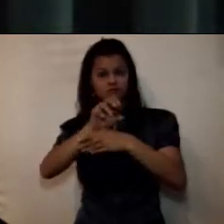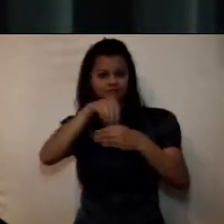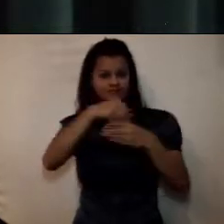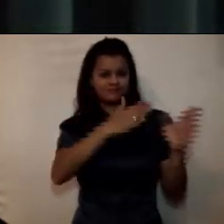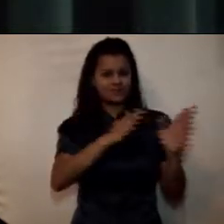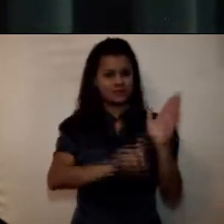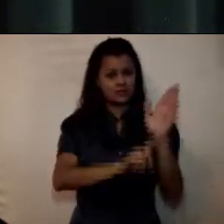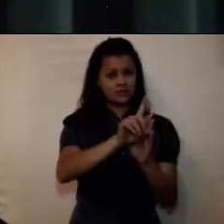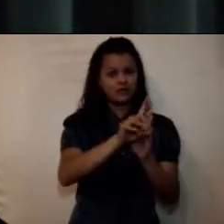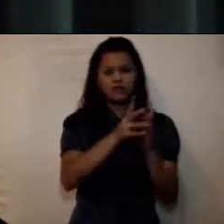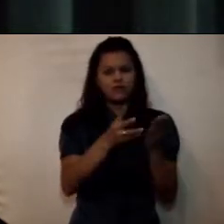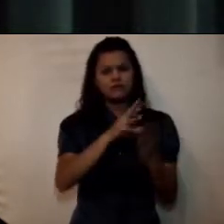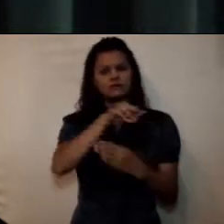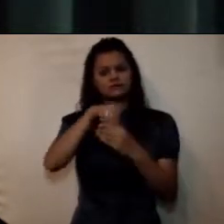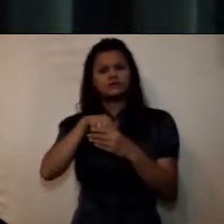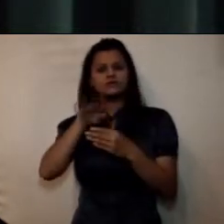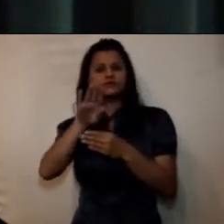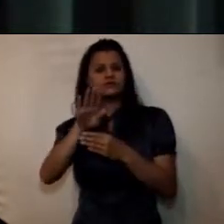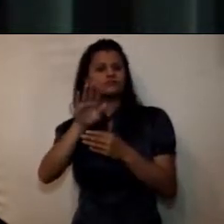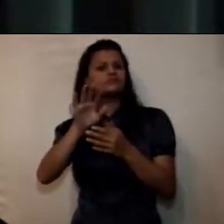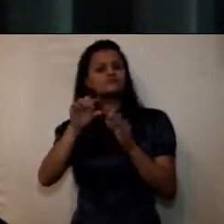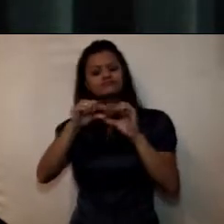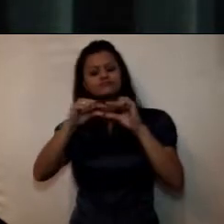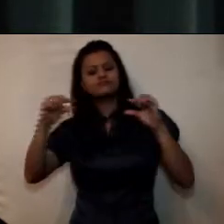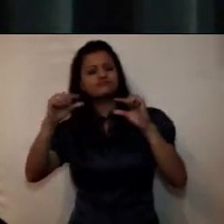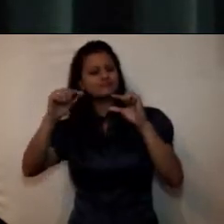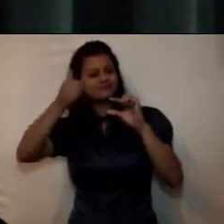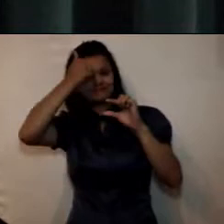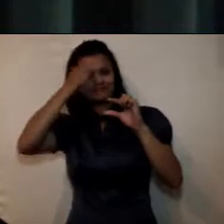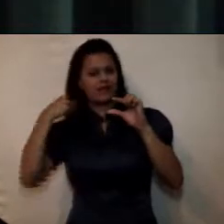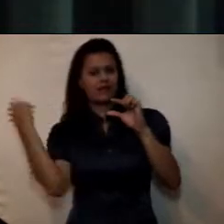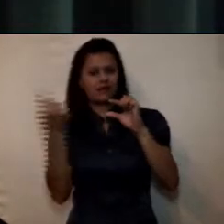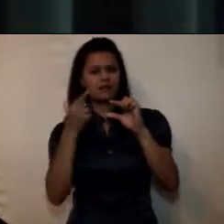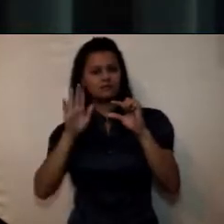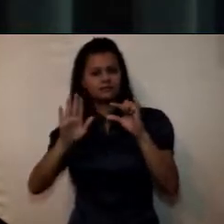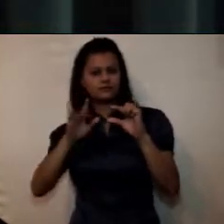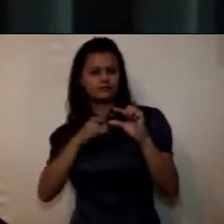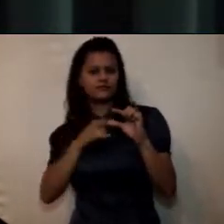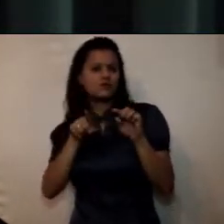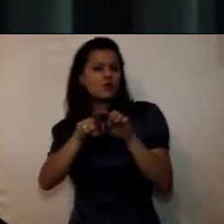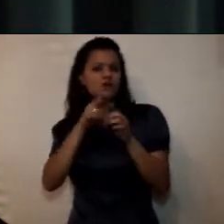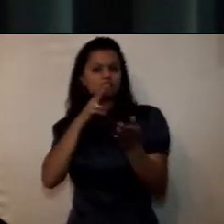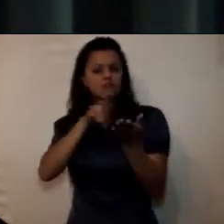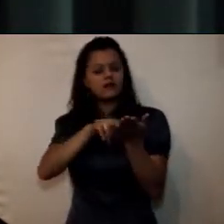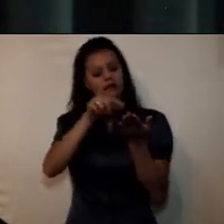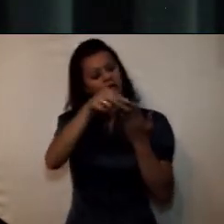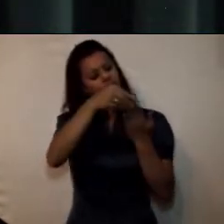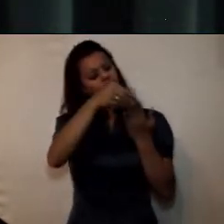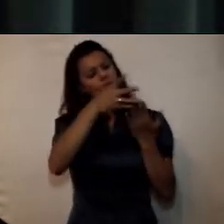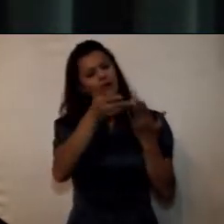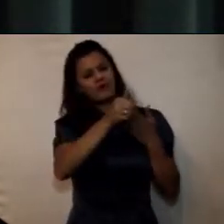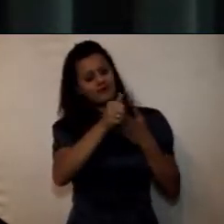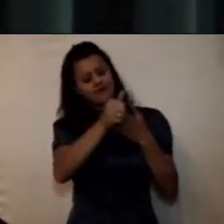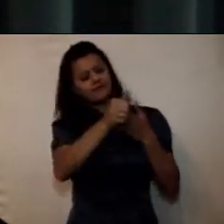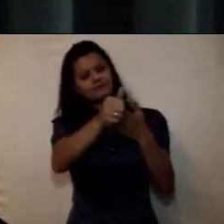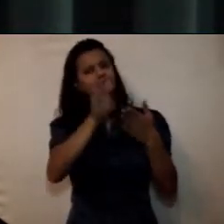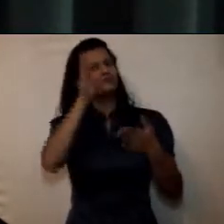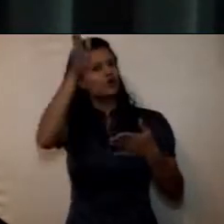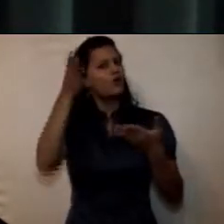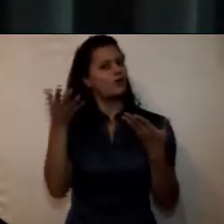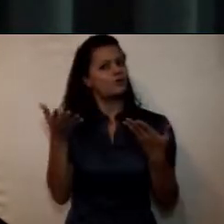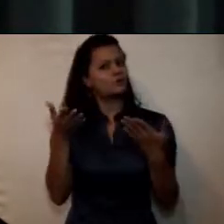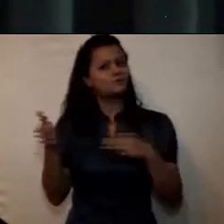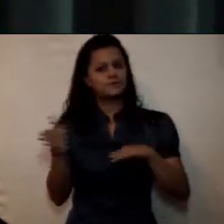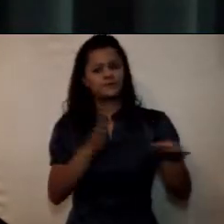enmarcados en el estatuto general de la universidad que son la carta orientadora de futuro siguiente ese plan de desarrollo